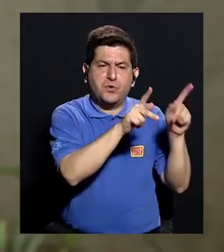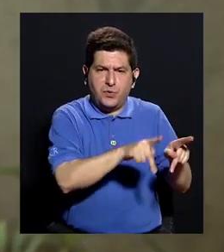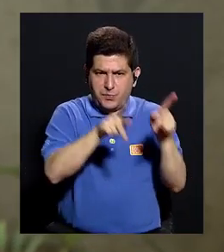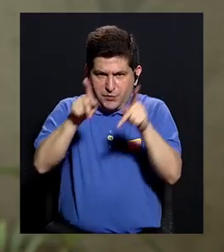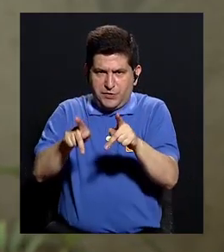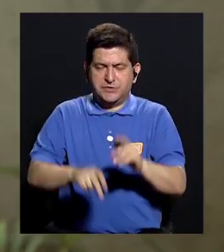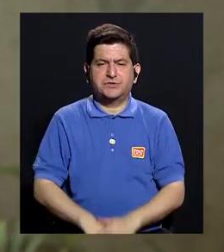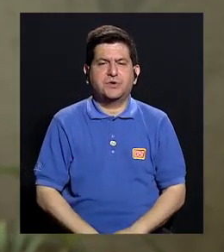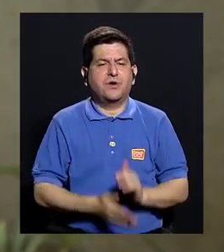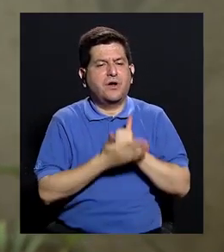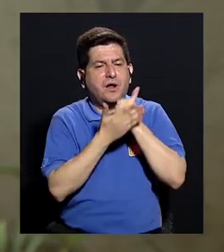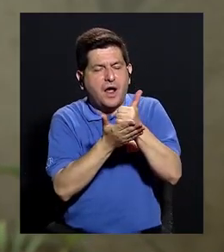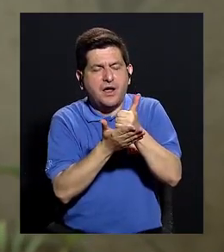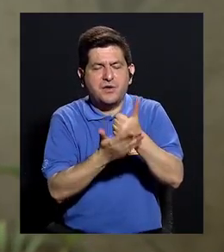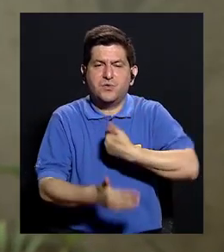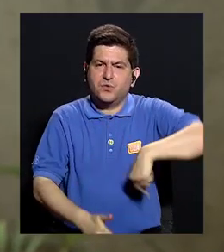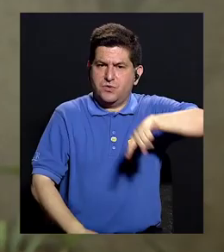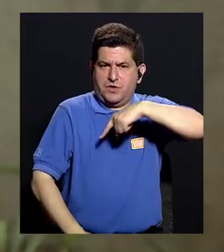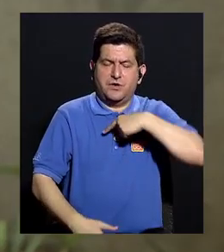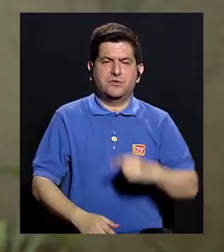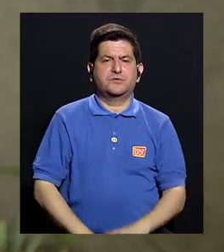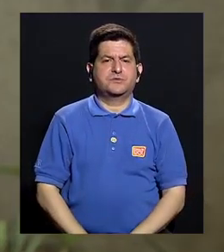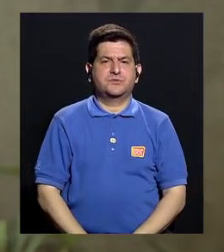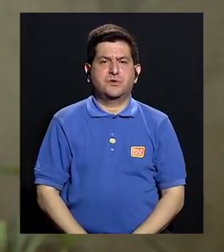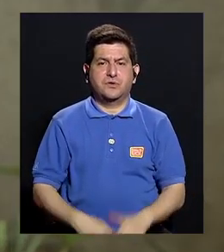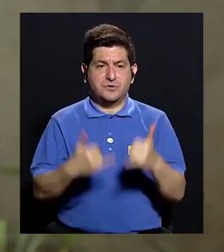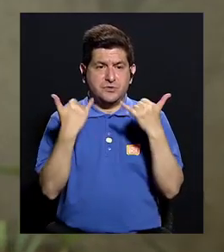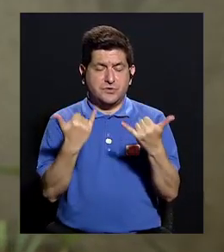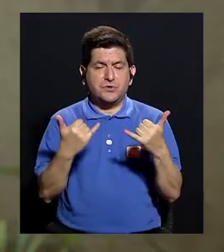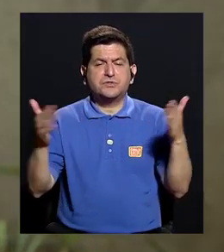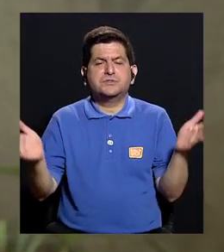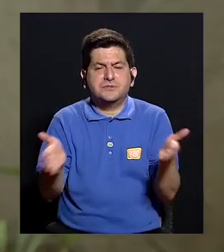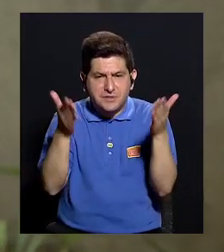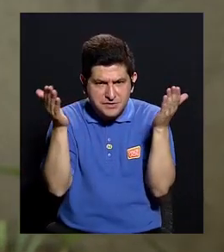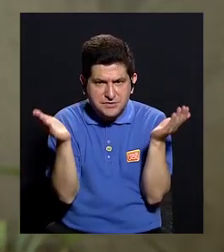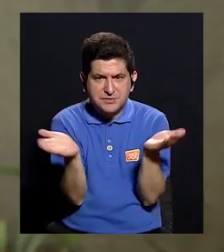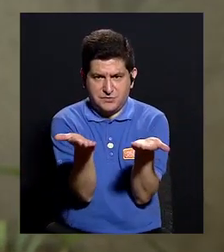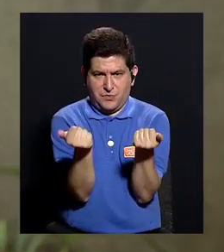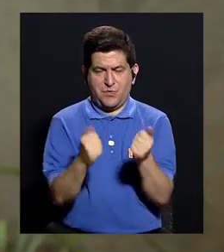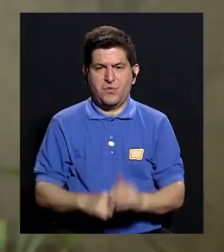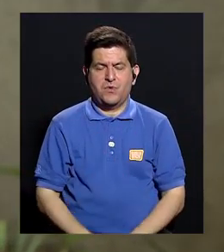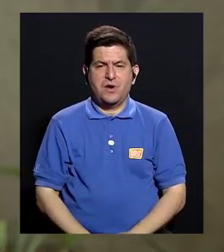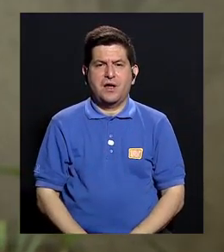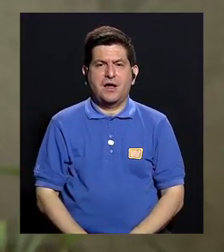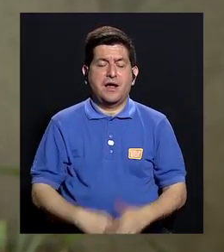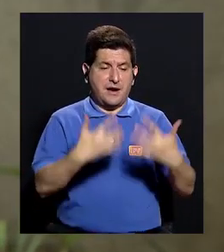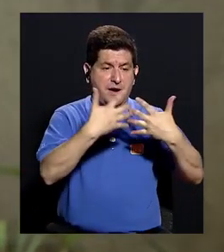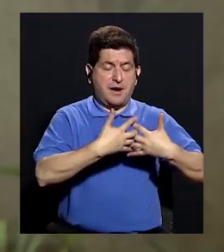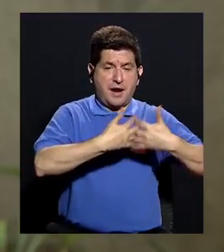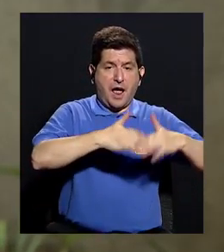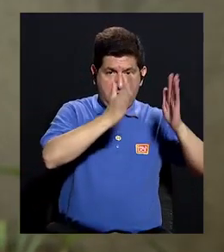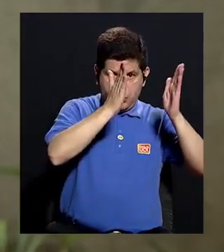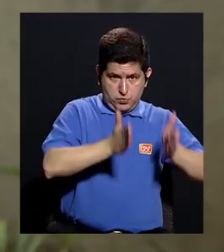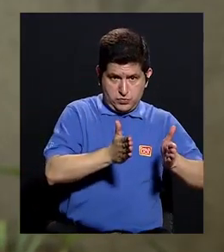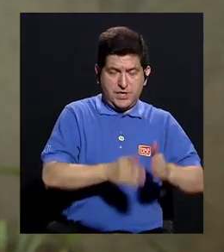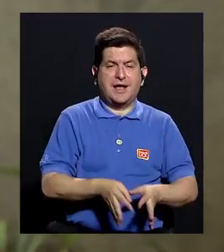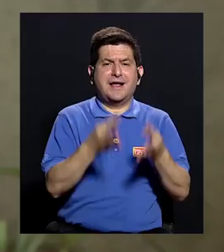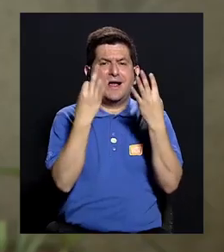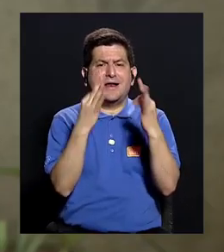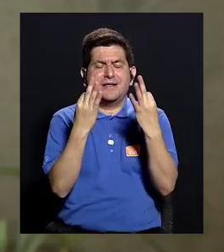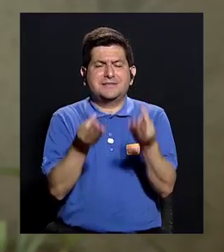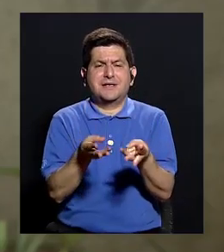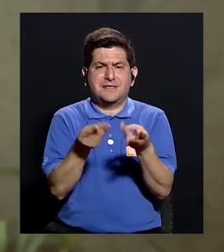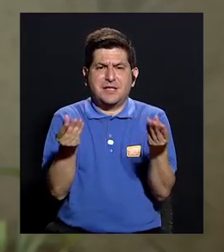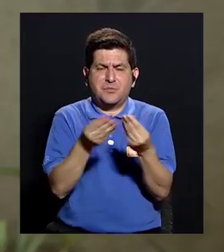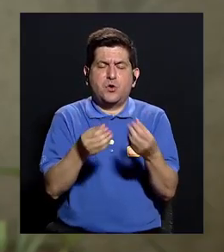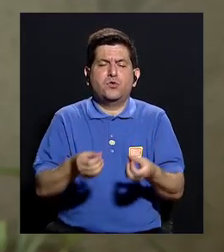pacientes, ayuda, hemos hecho, bueno, incentivamos al industrial para que